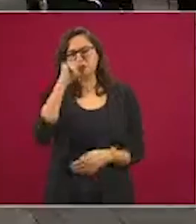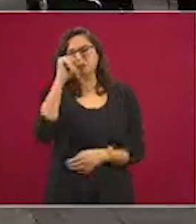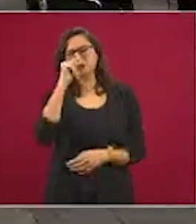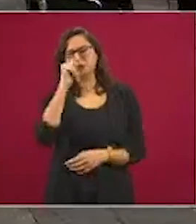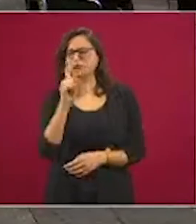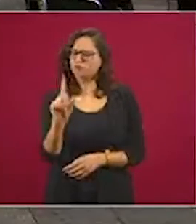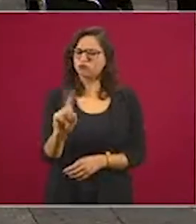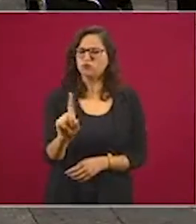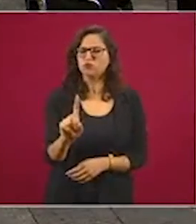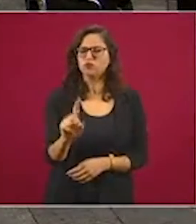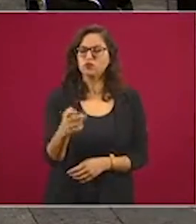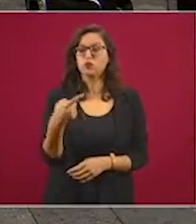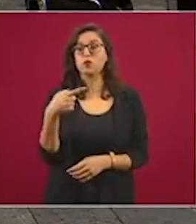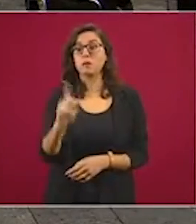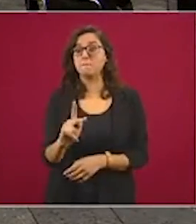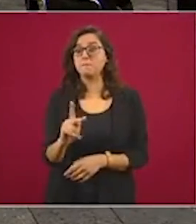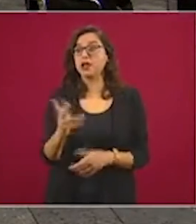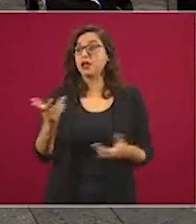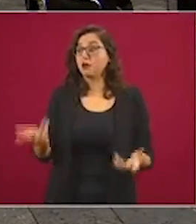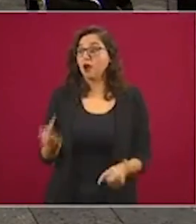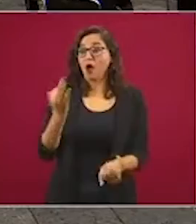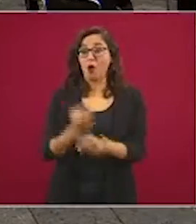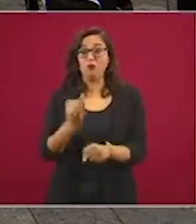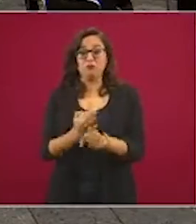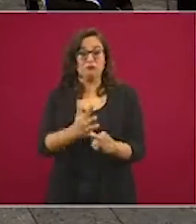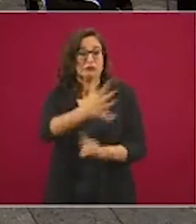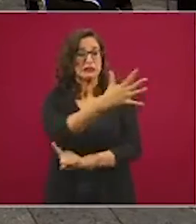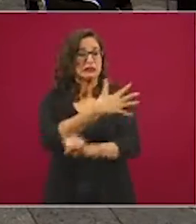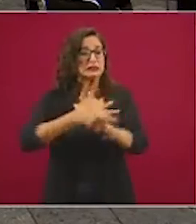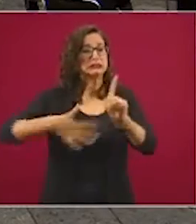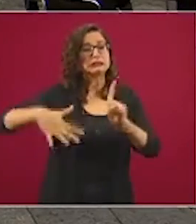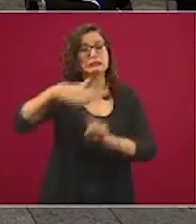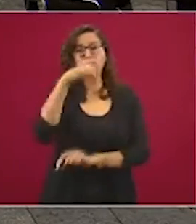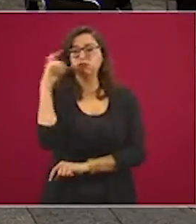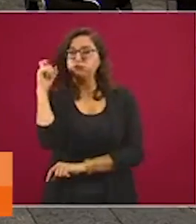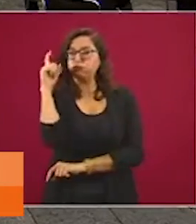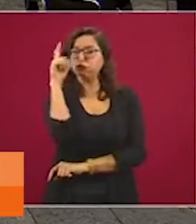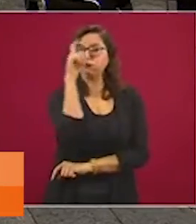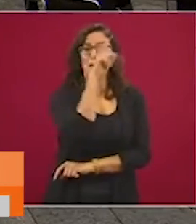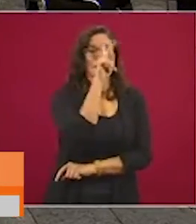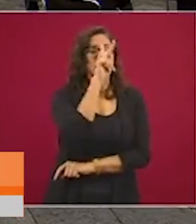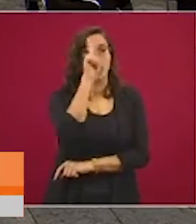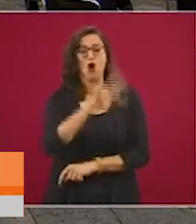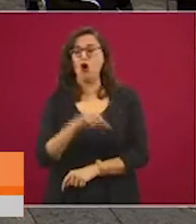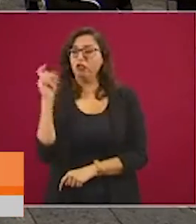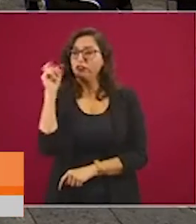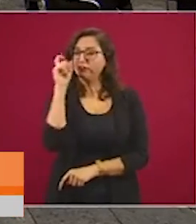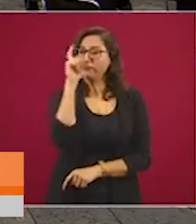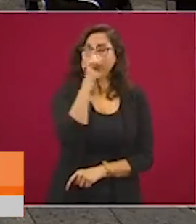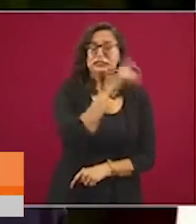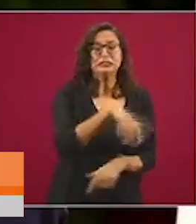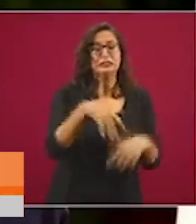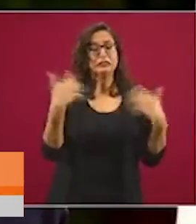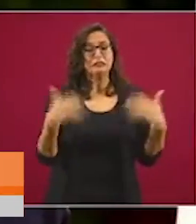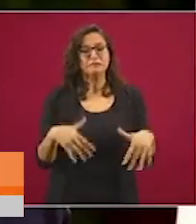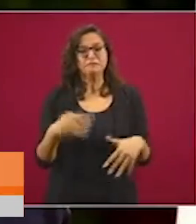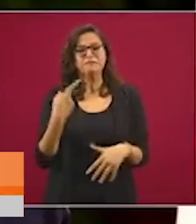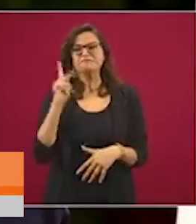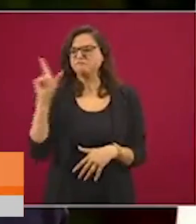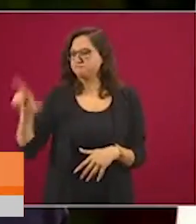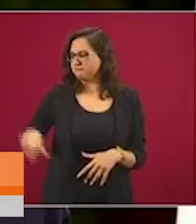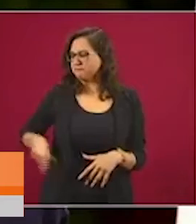pero en el peor momento contamos con el mejor gobierno. Estamos enfrentando